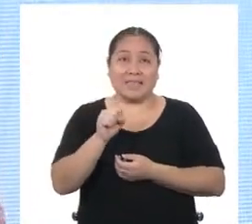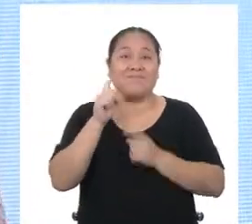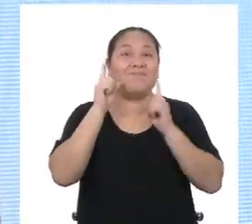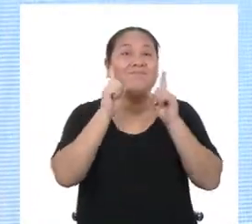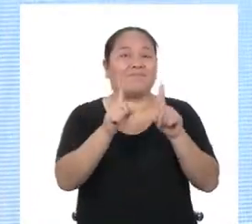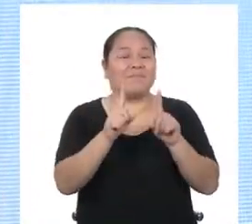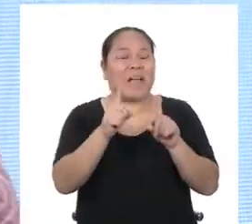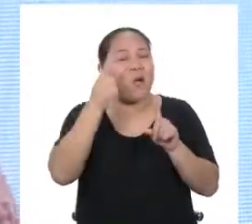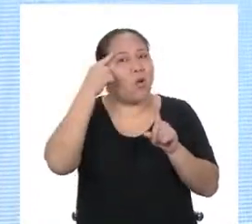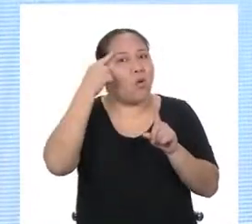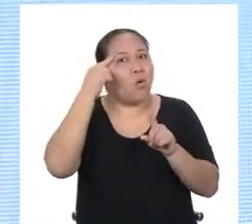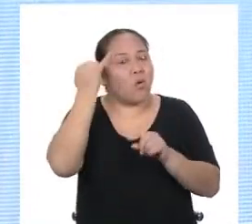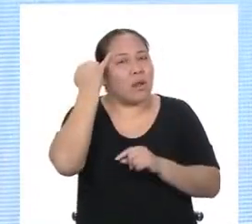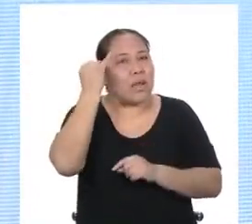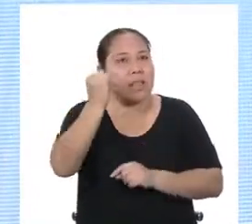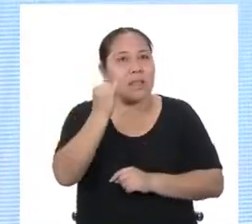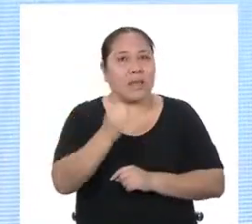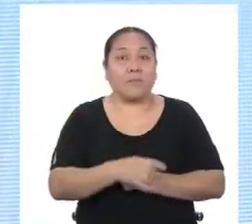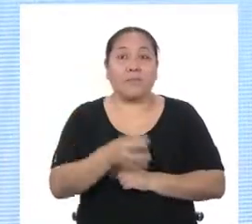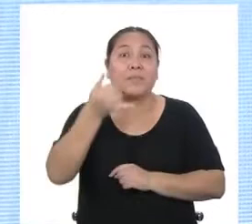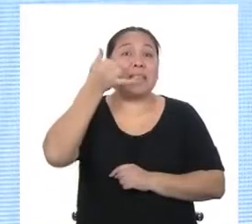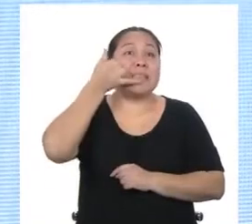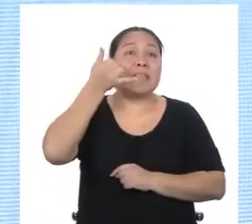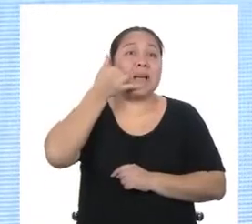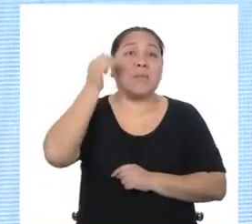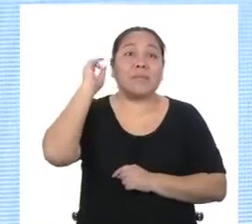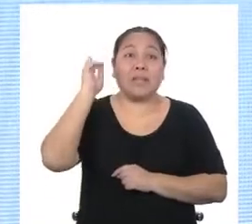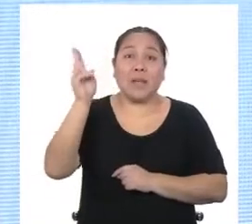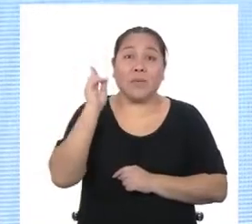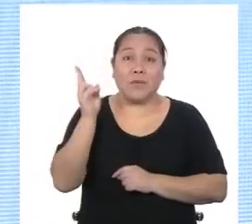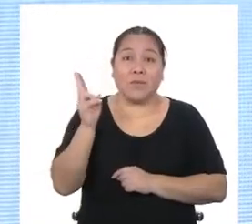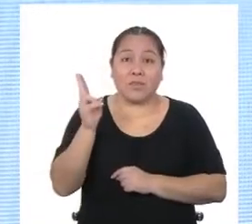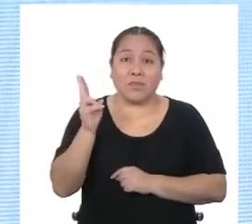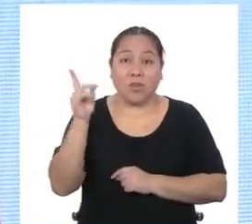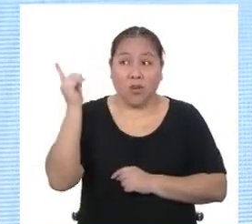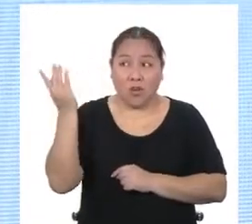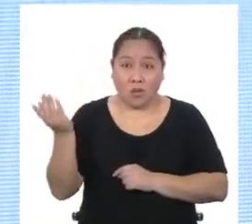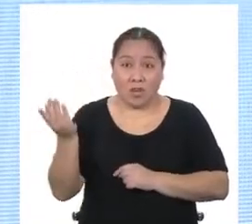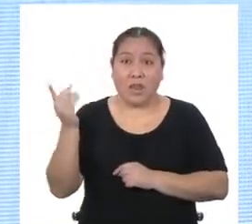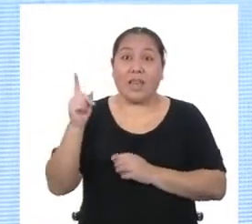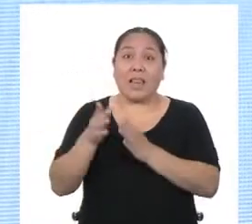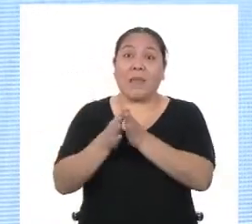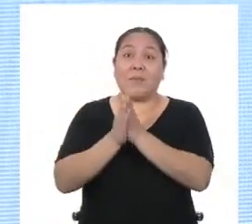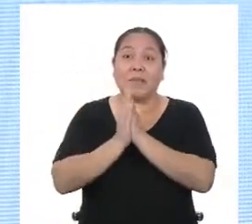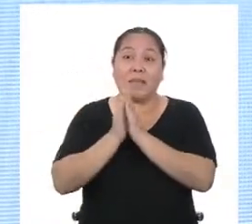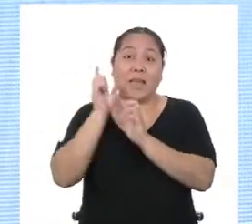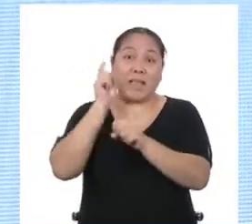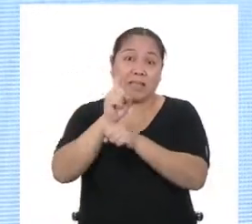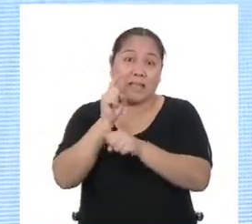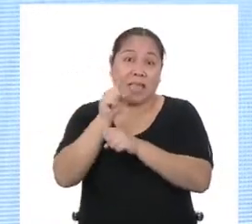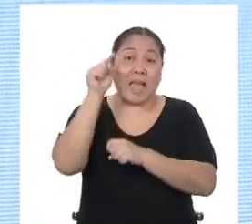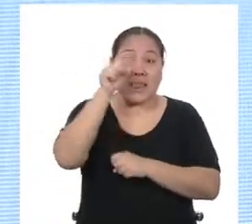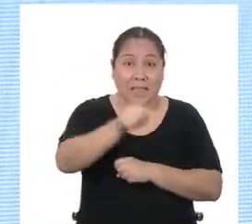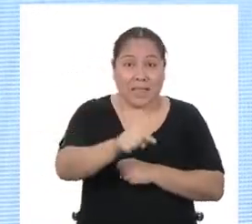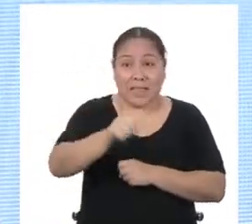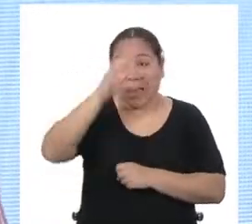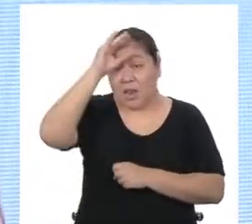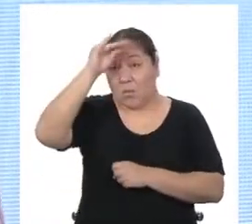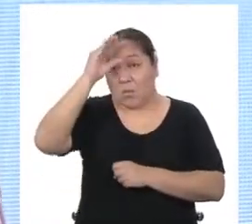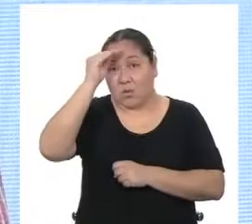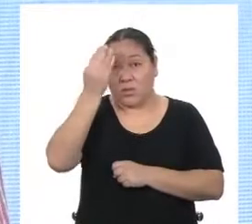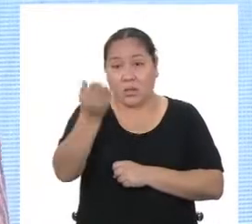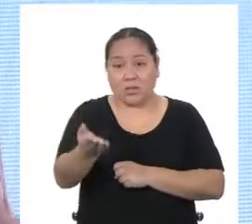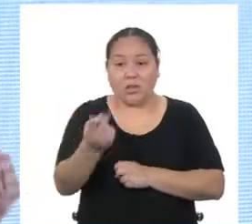Tengo una idea. ¿Por qué no llamas a la profesora y le pides que les enseñe a ti y a las chicas y chicos